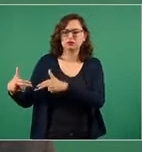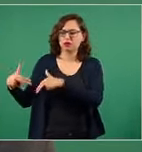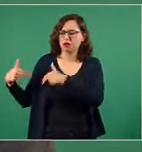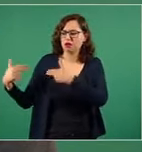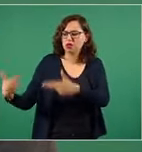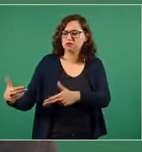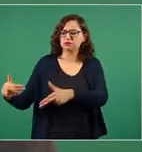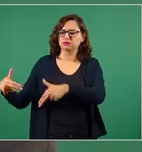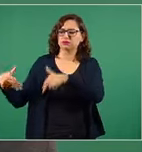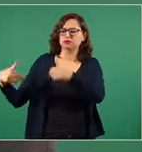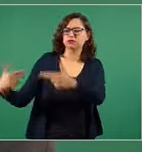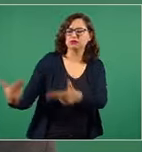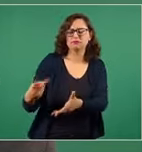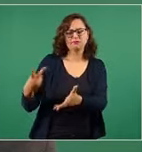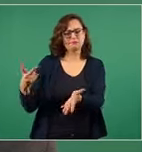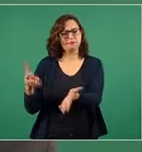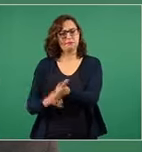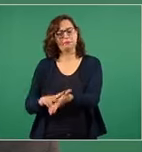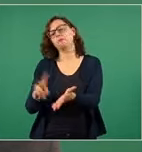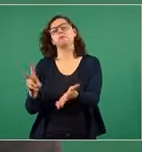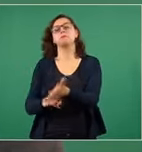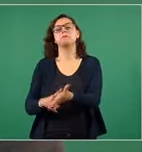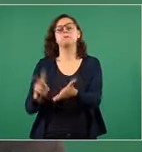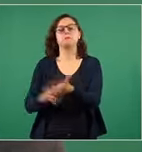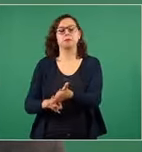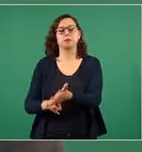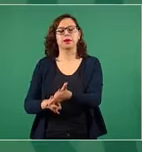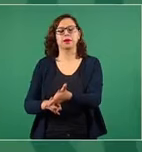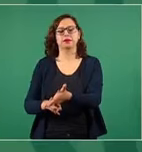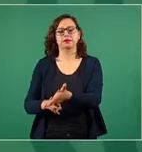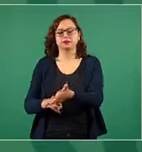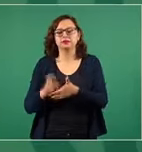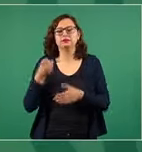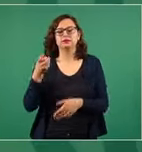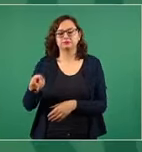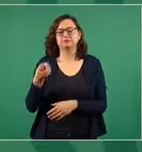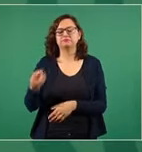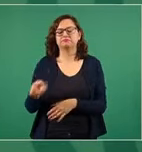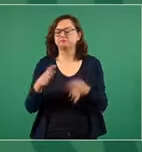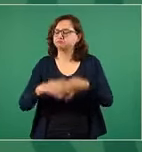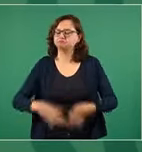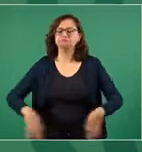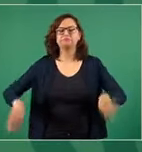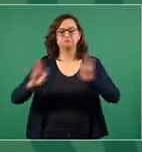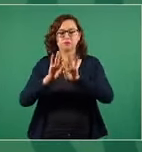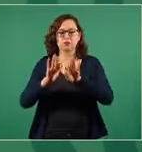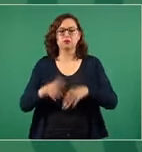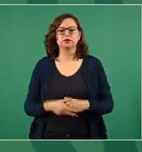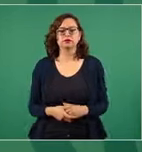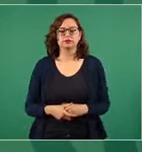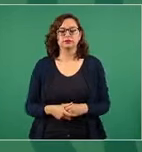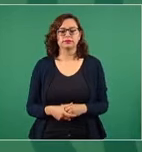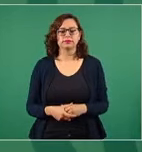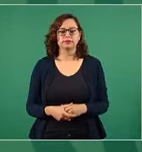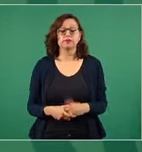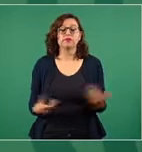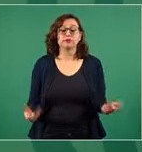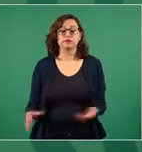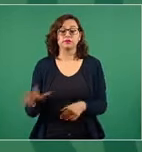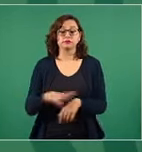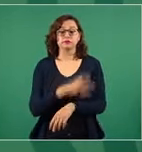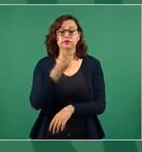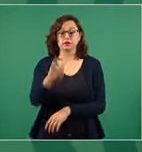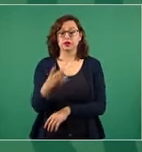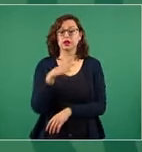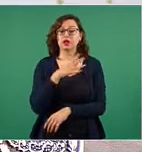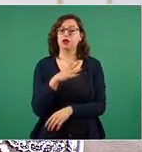antepasados, que se fortalezcan esos valores. Por eso lo de la cartilla moral,